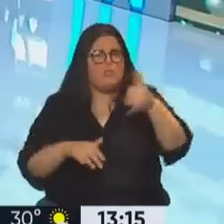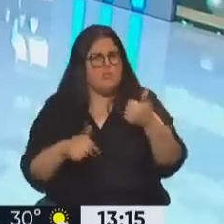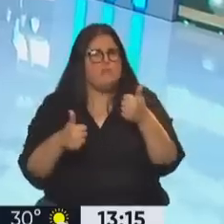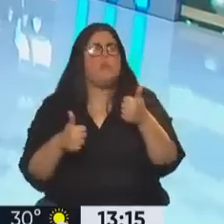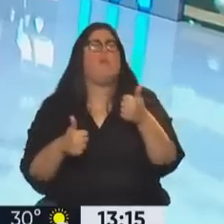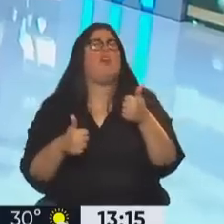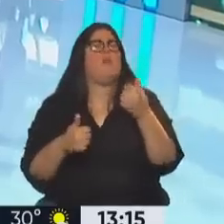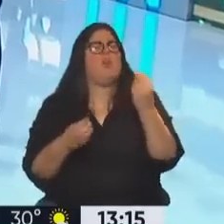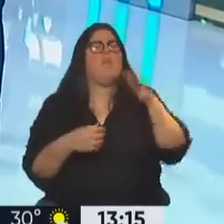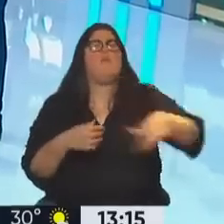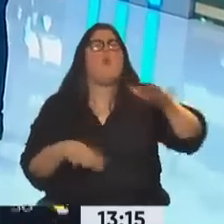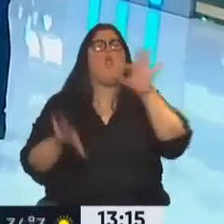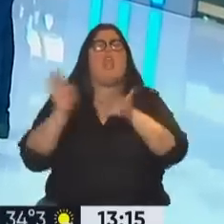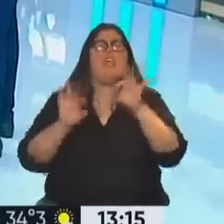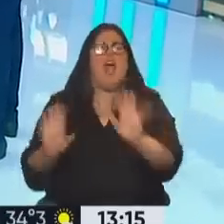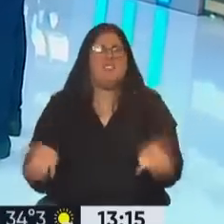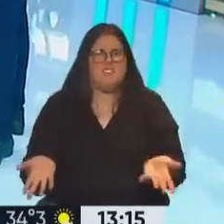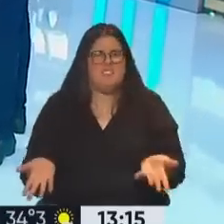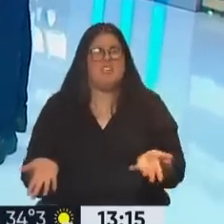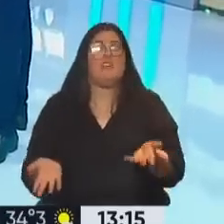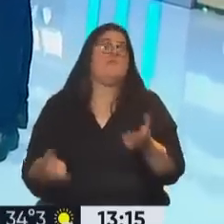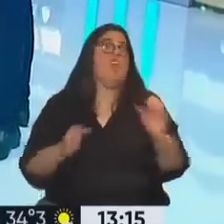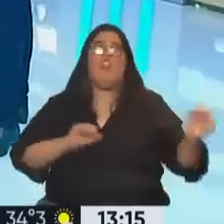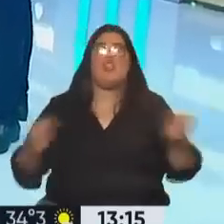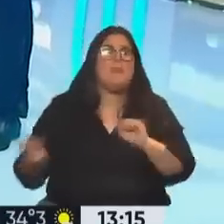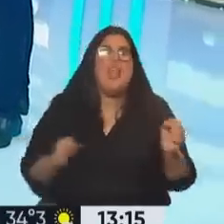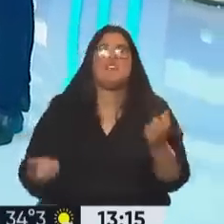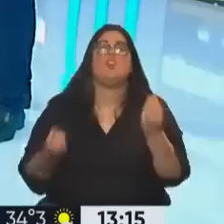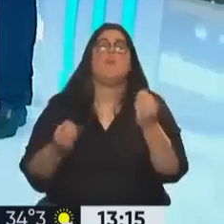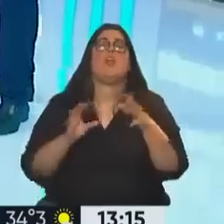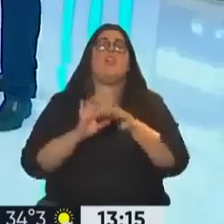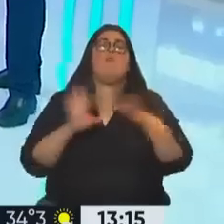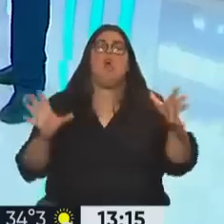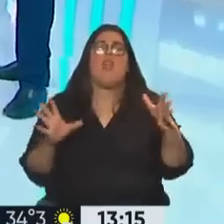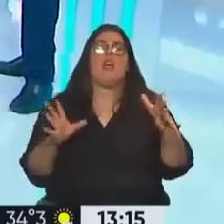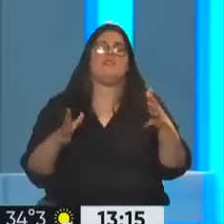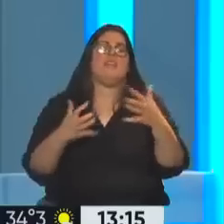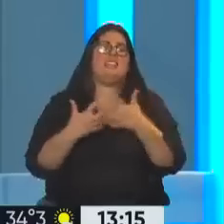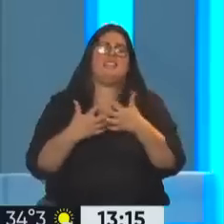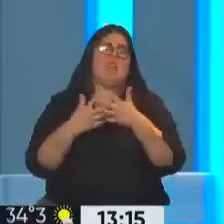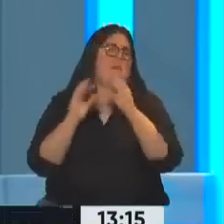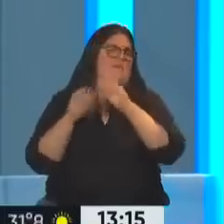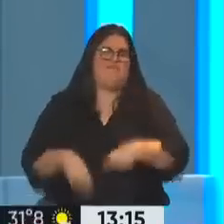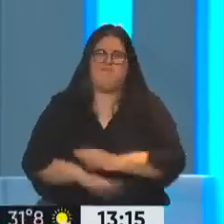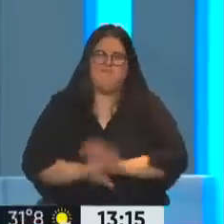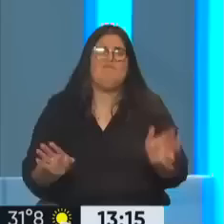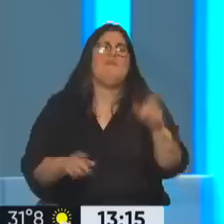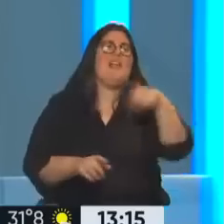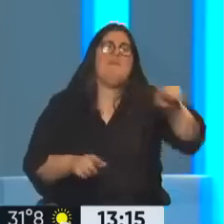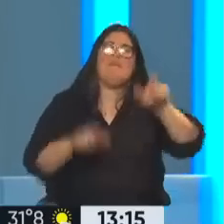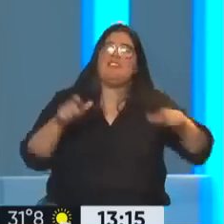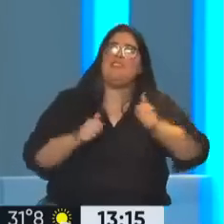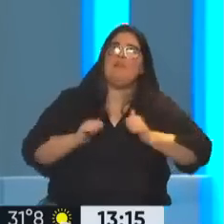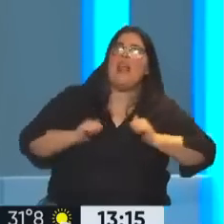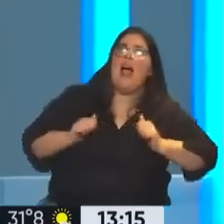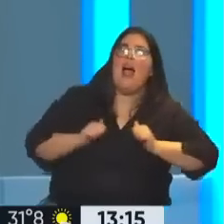de respuestas? La desesperación. El fracaso de los sistemas democráticos para brindar ese bienestar que la gente esperaba. Yo creo que